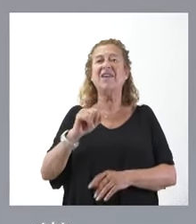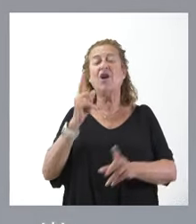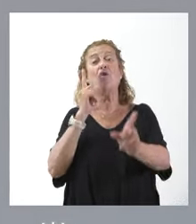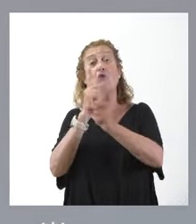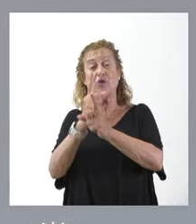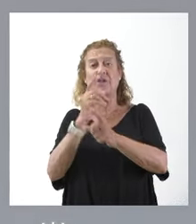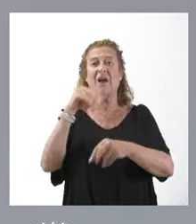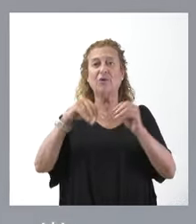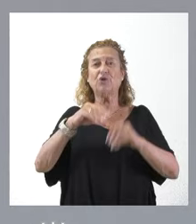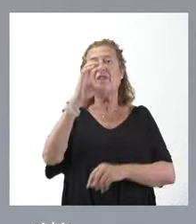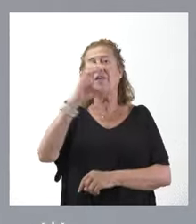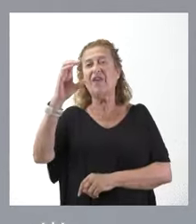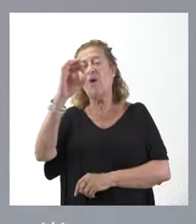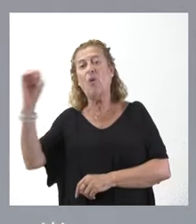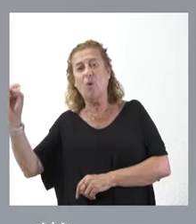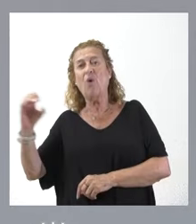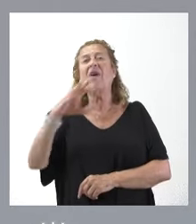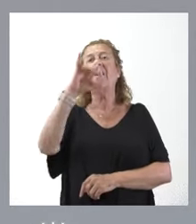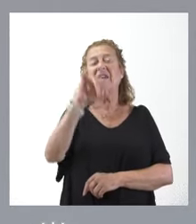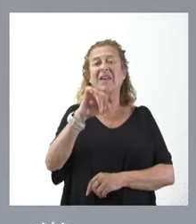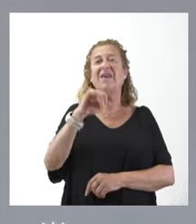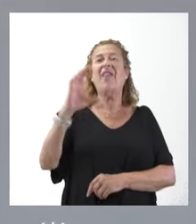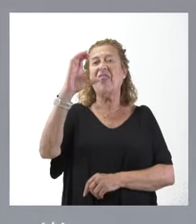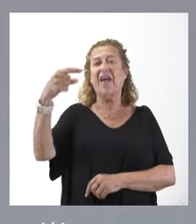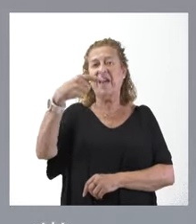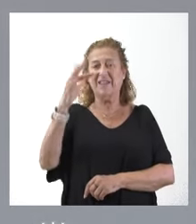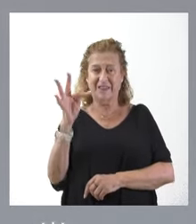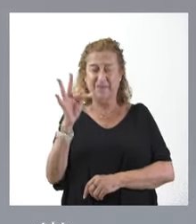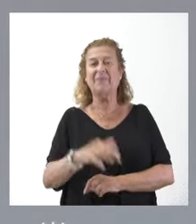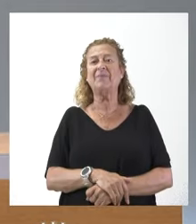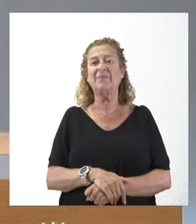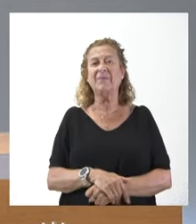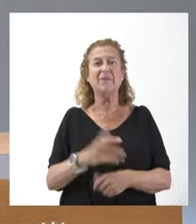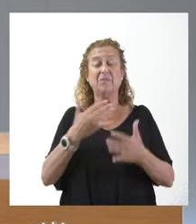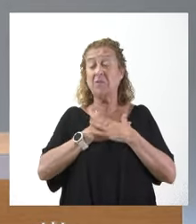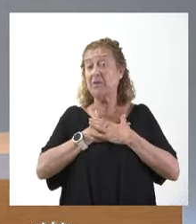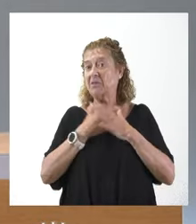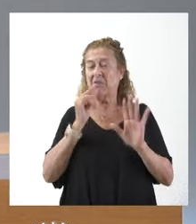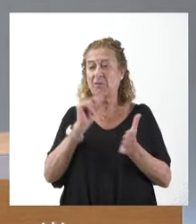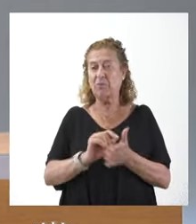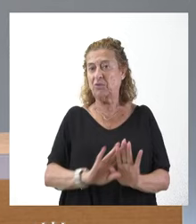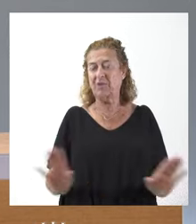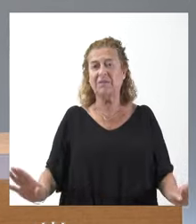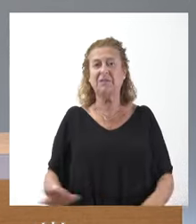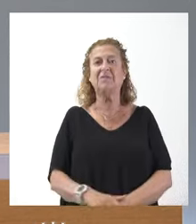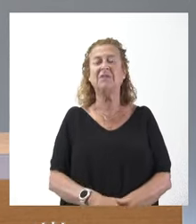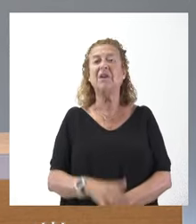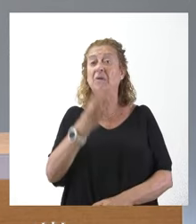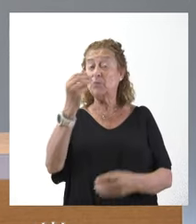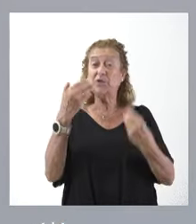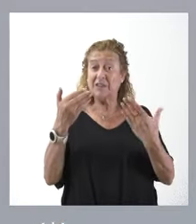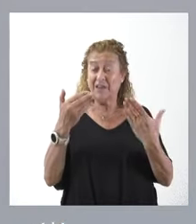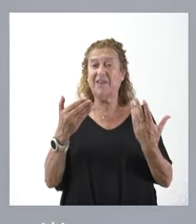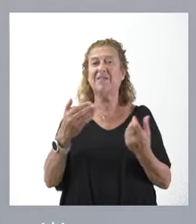contra Comisiones Obreras y la CGT. Por mi parte, de momento, nada más. Muchas gracias,